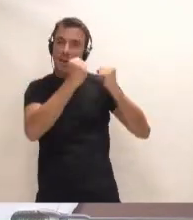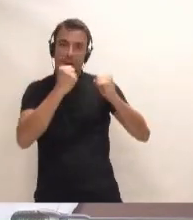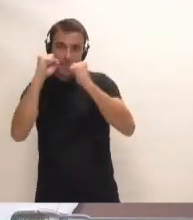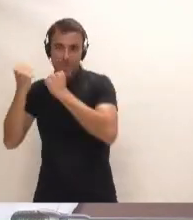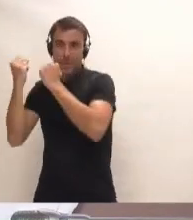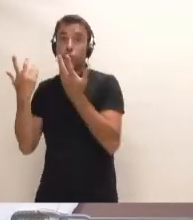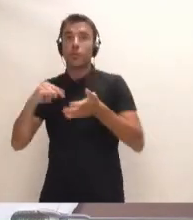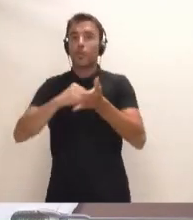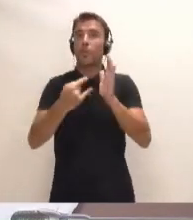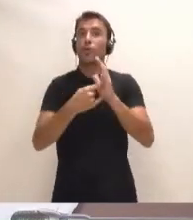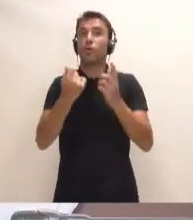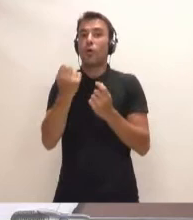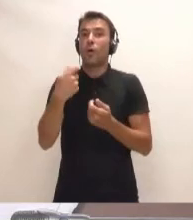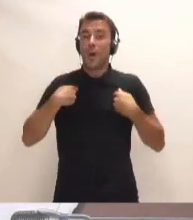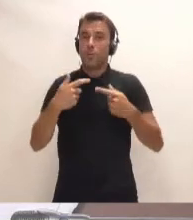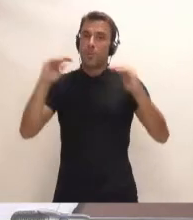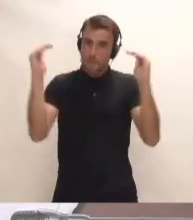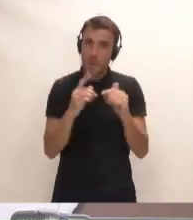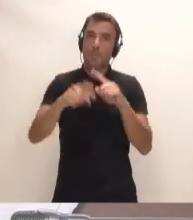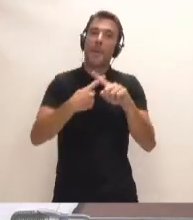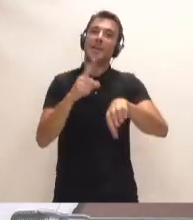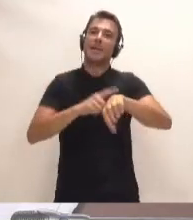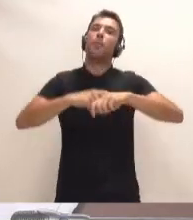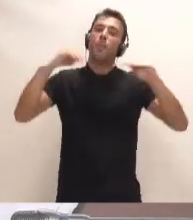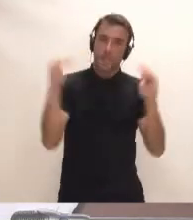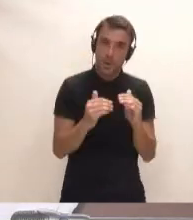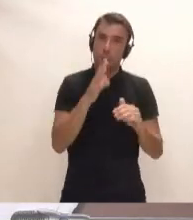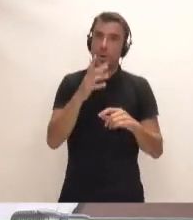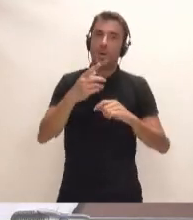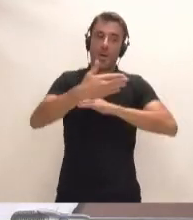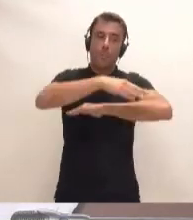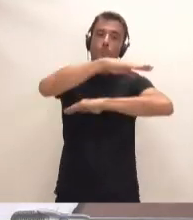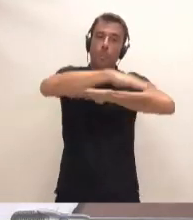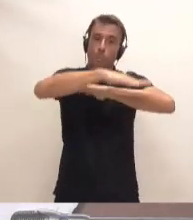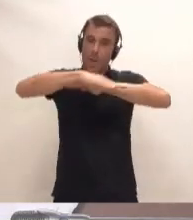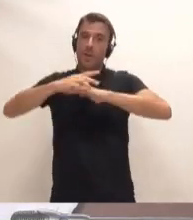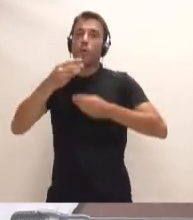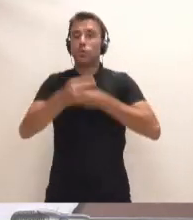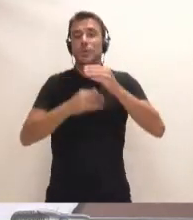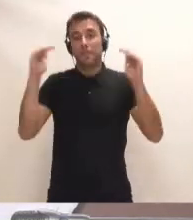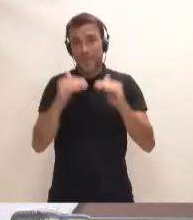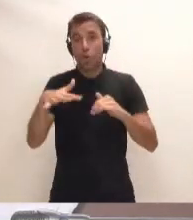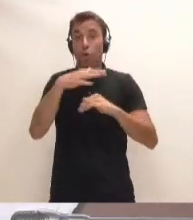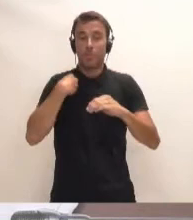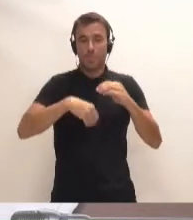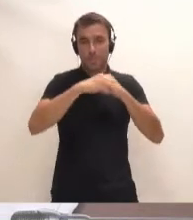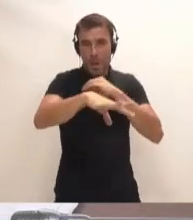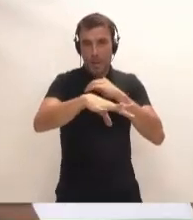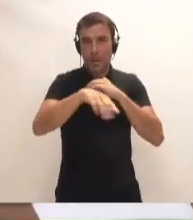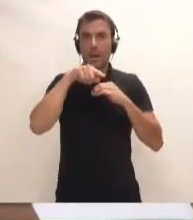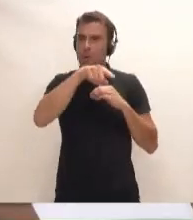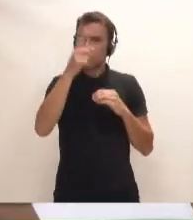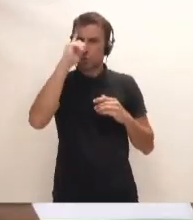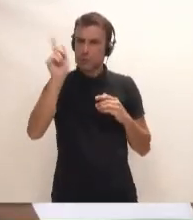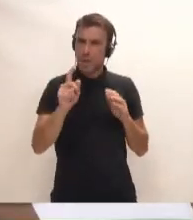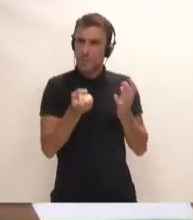costes del proyecto y el tiempo de su construcción al tener que hacer menos diques y menos rellenos en el mar. No le consta este informe de costas. Y lo que le está